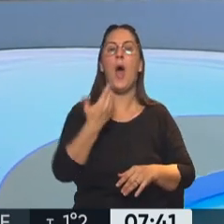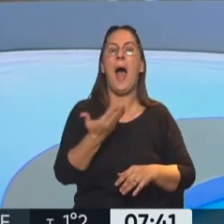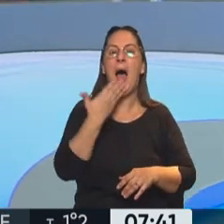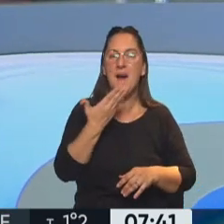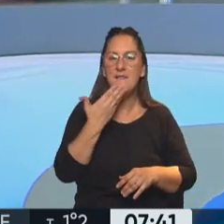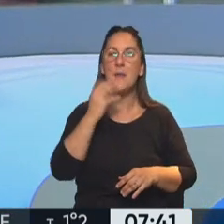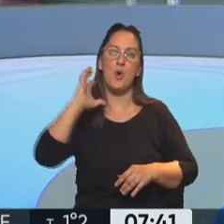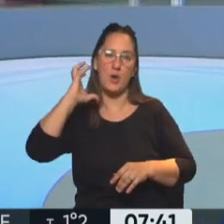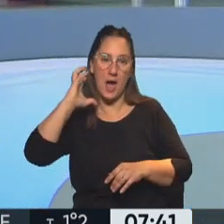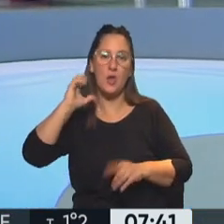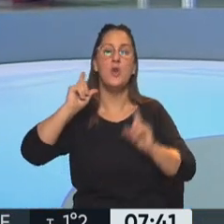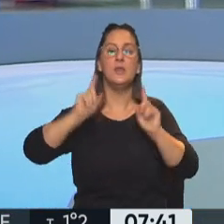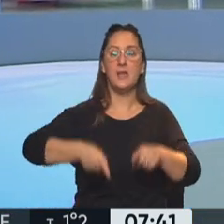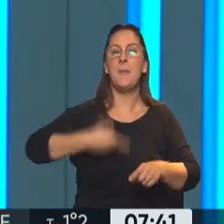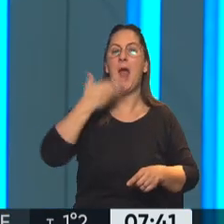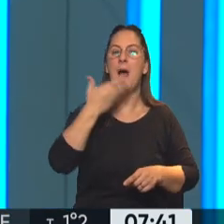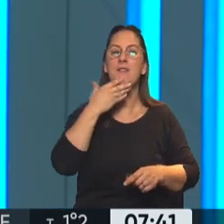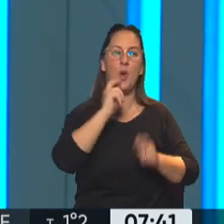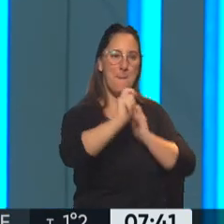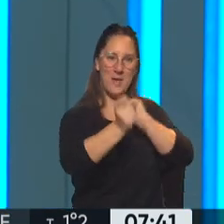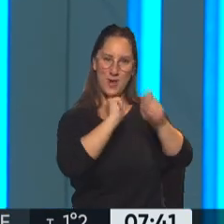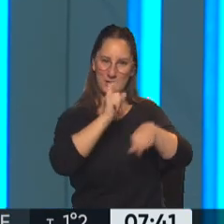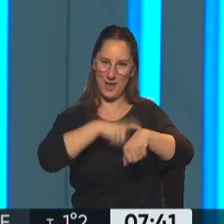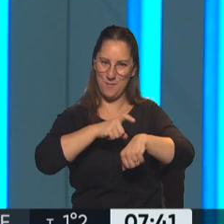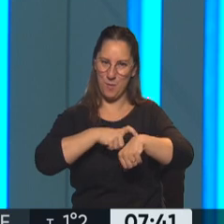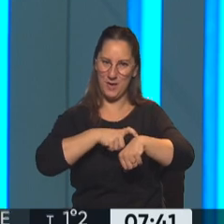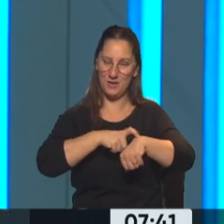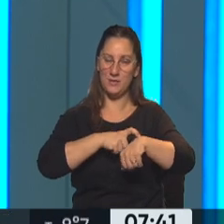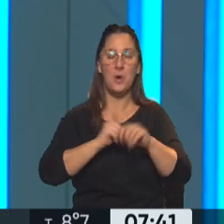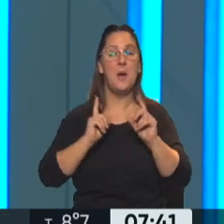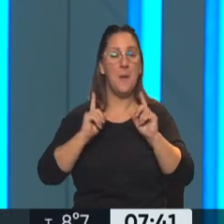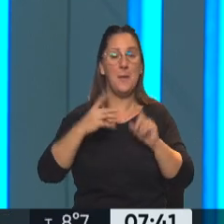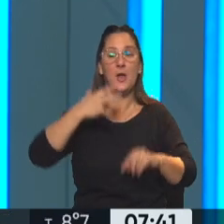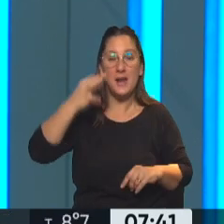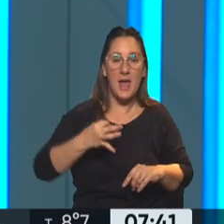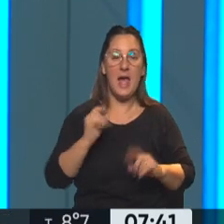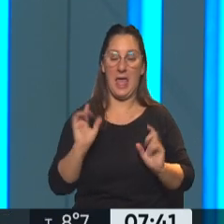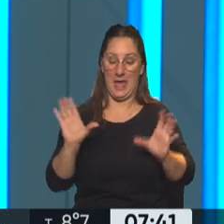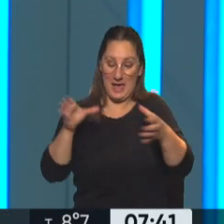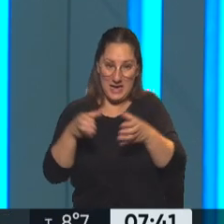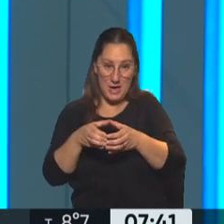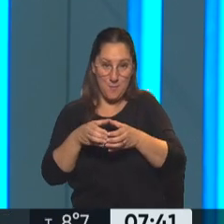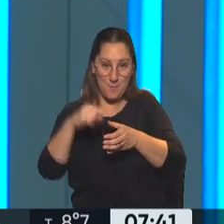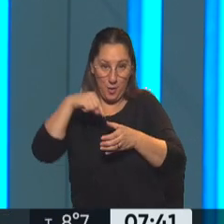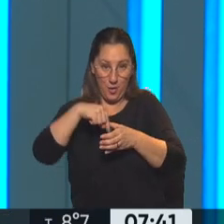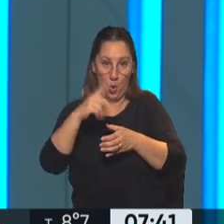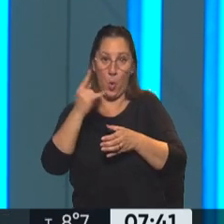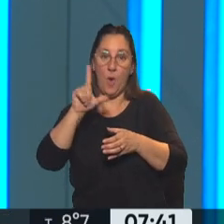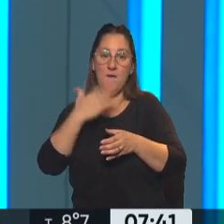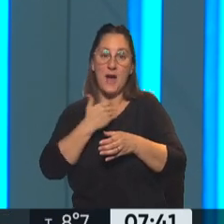porque hablé por radio, también habló con algunos periodistas ahí, pero lo cierto es que alguien de su equipo de comunicación